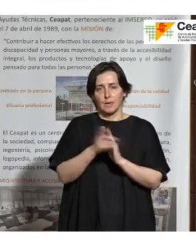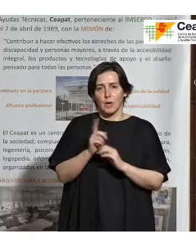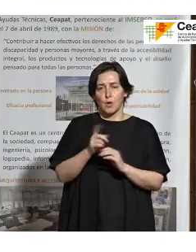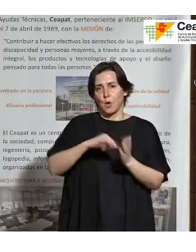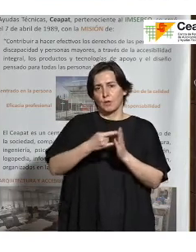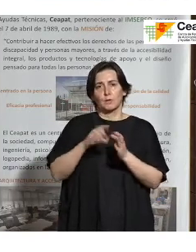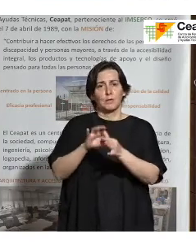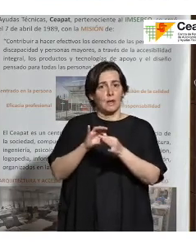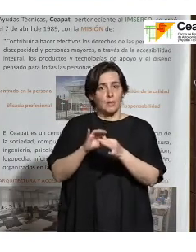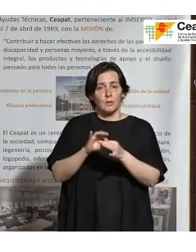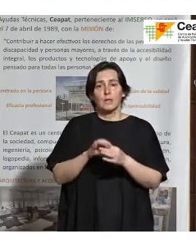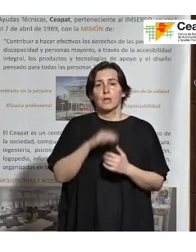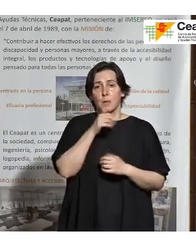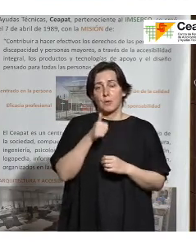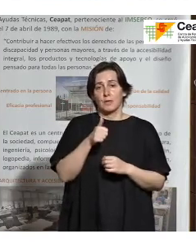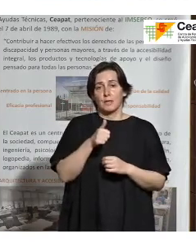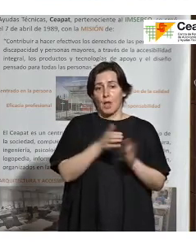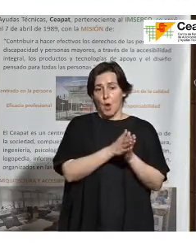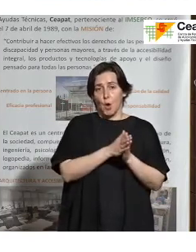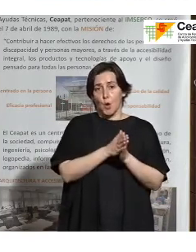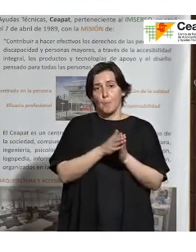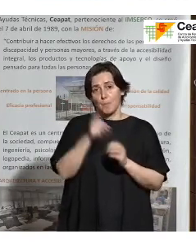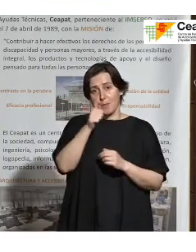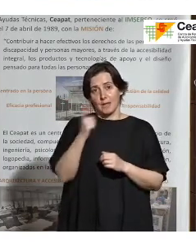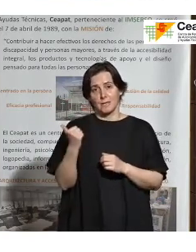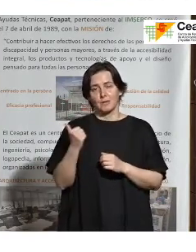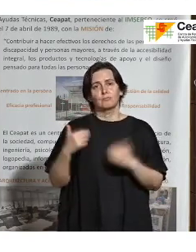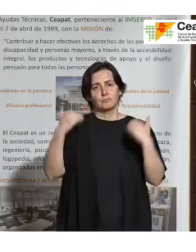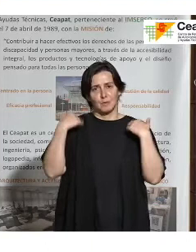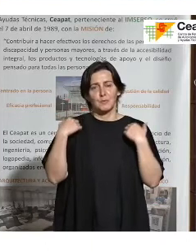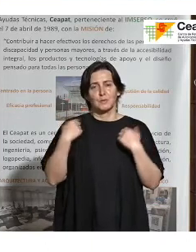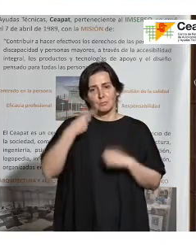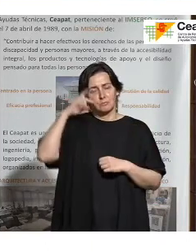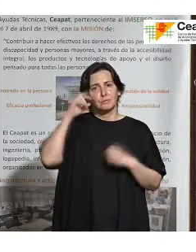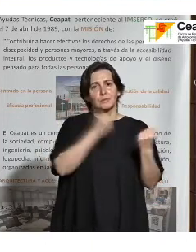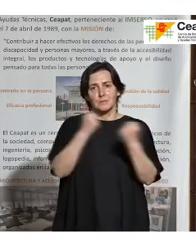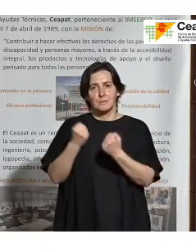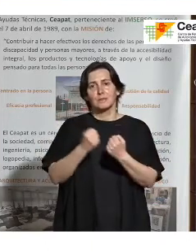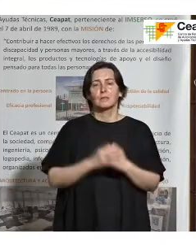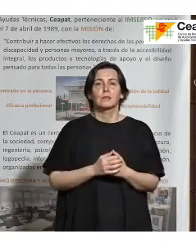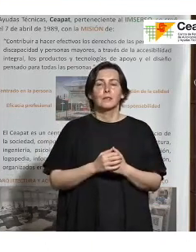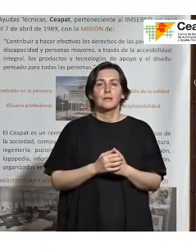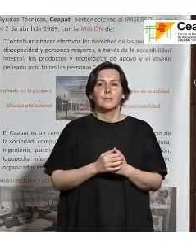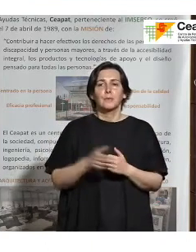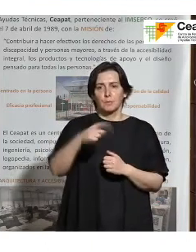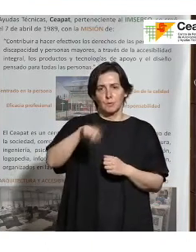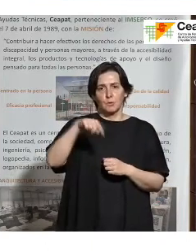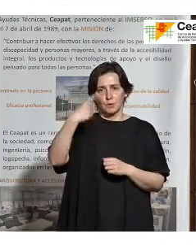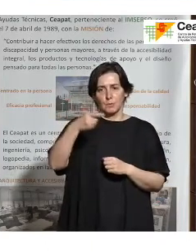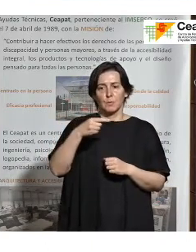tecnológica, que para eso está aquí hoy Ricardo, que es experto en esa materia, y que también es importante que conozcáis.